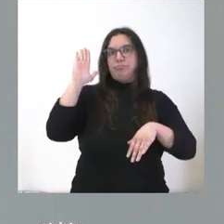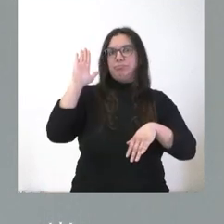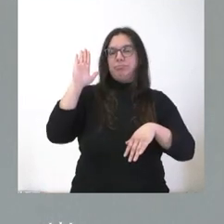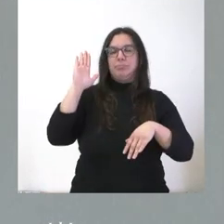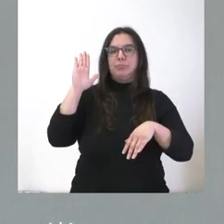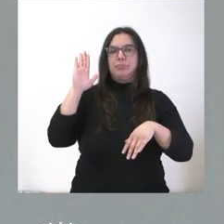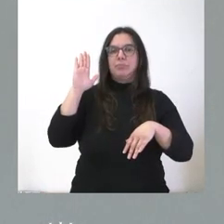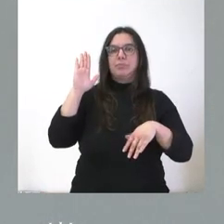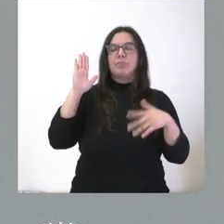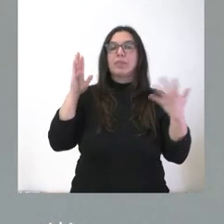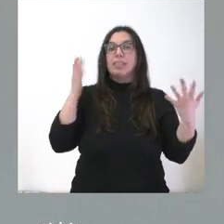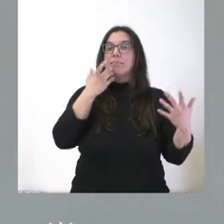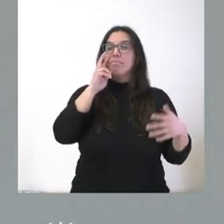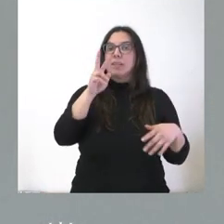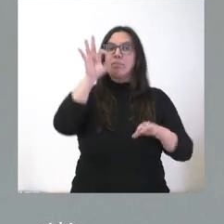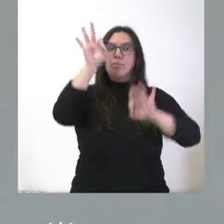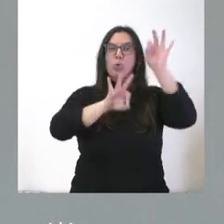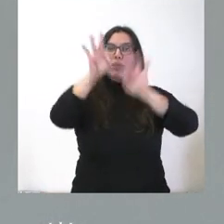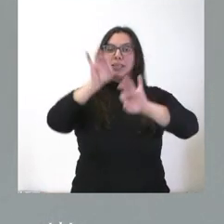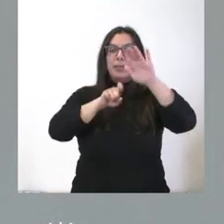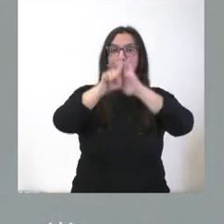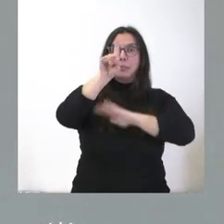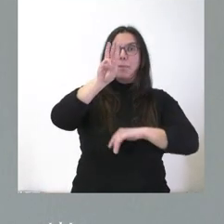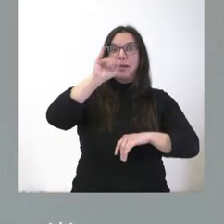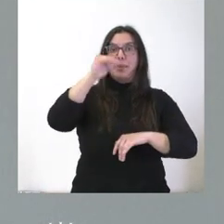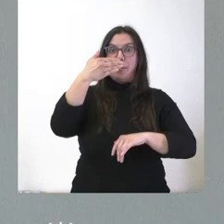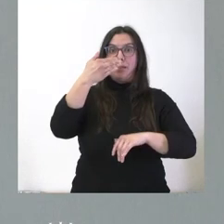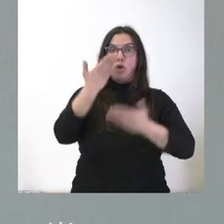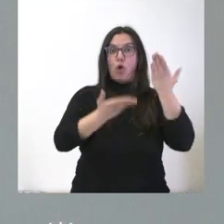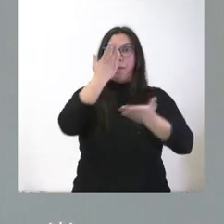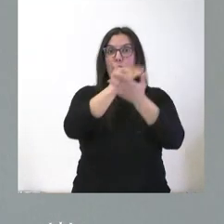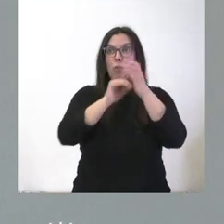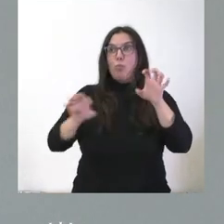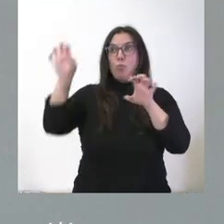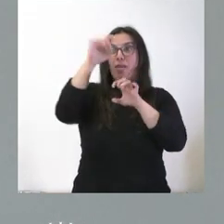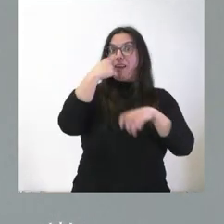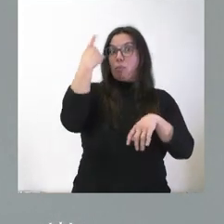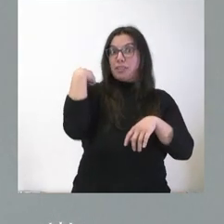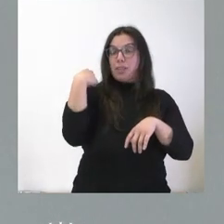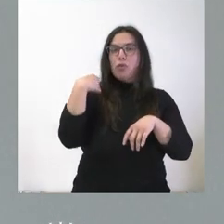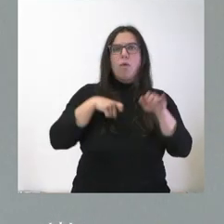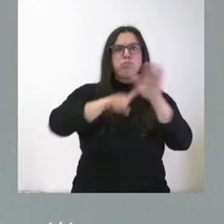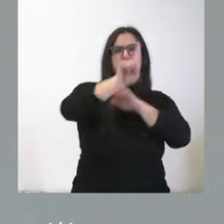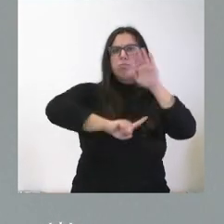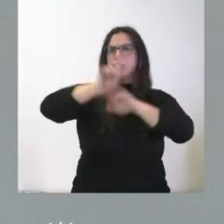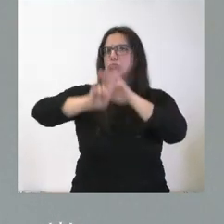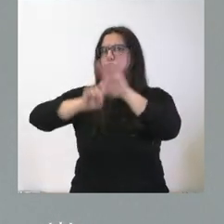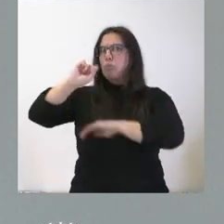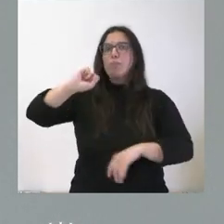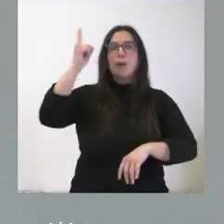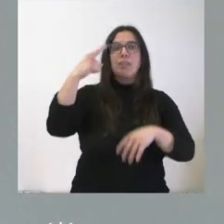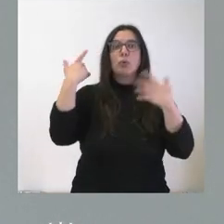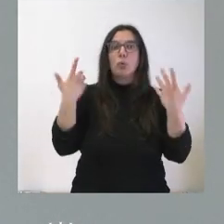Si ustedes ven las tasas de crecimiento de PIB por comunidades autónomas del año pasado verán que las que más crecieron fueron